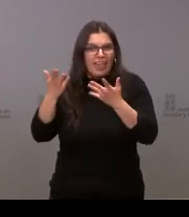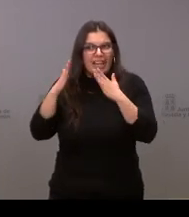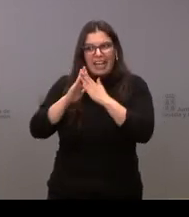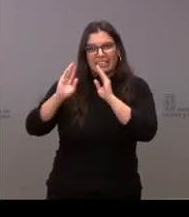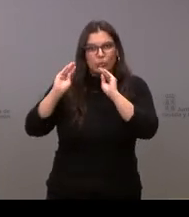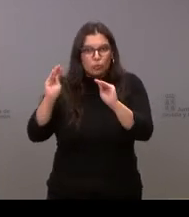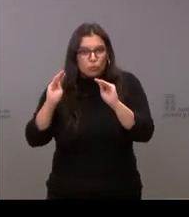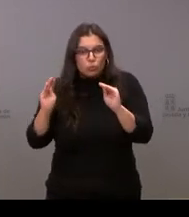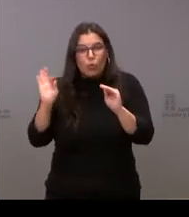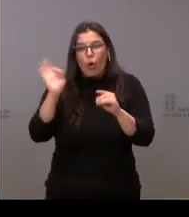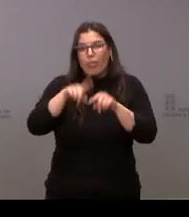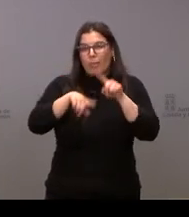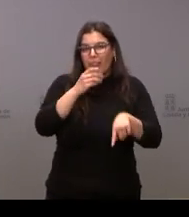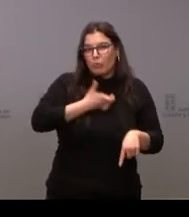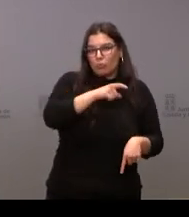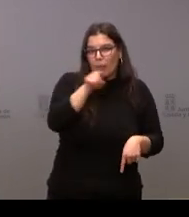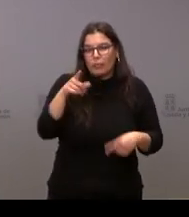sería cosa de los ayuntamientos